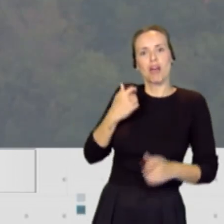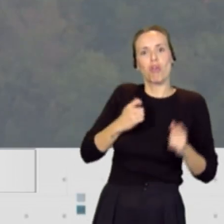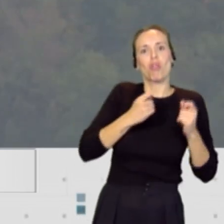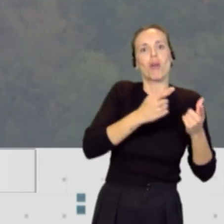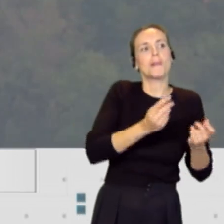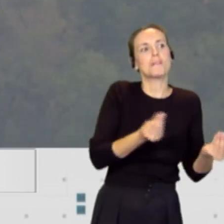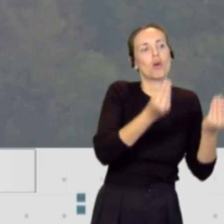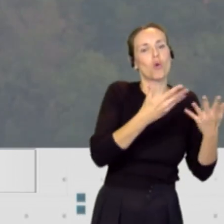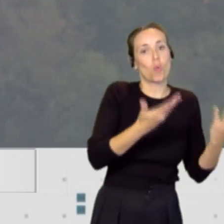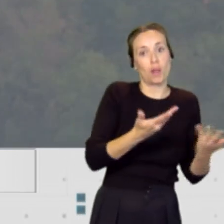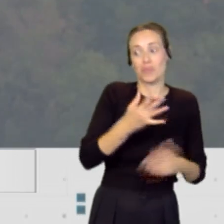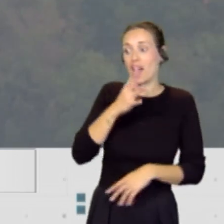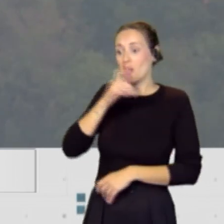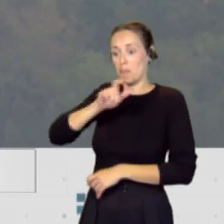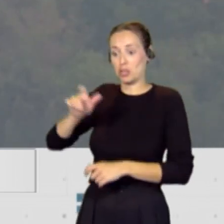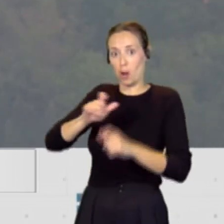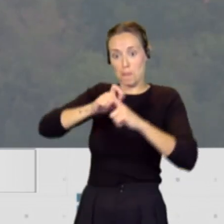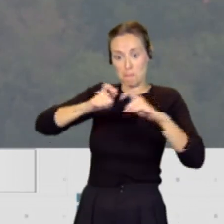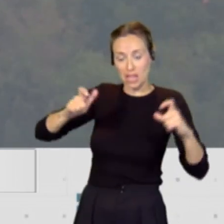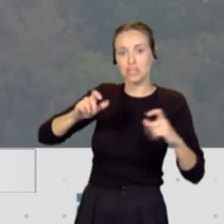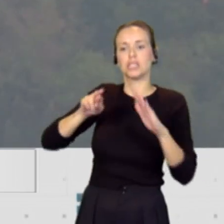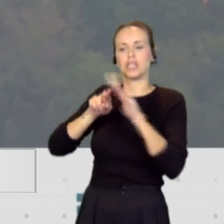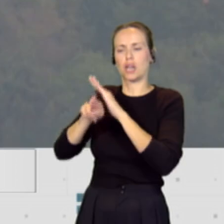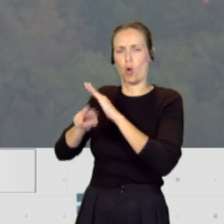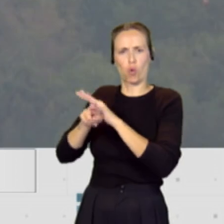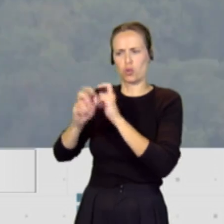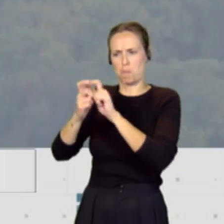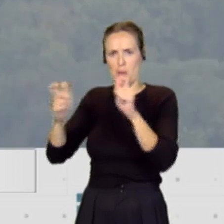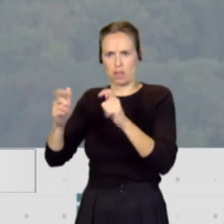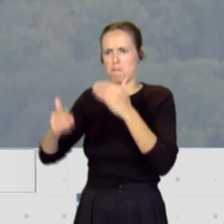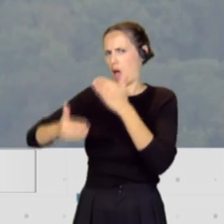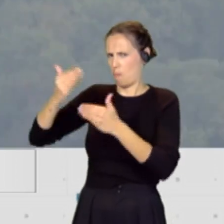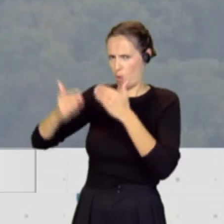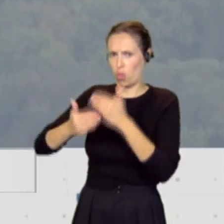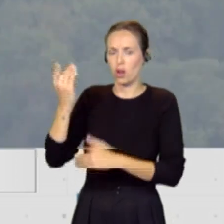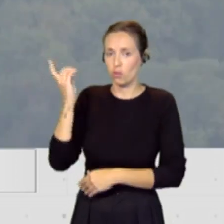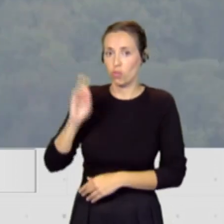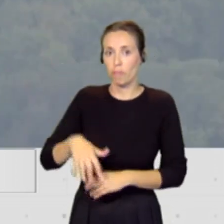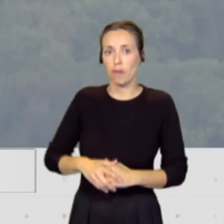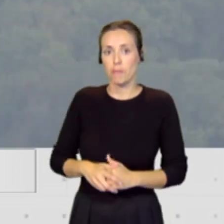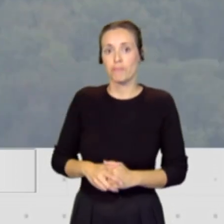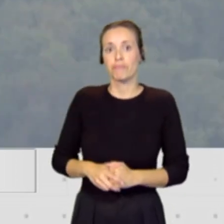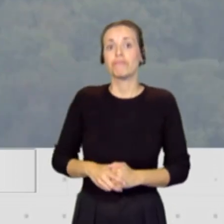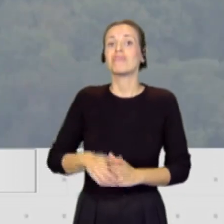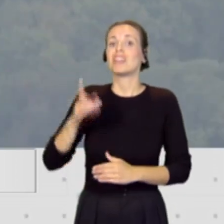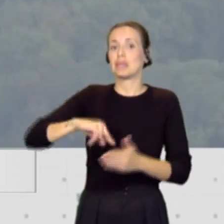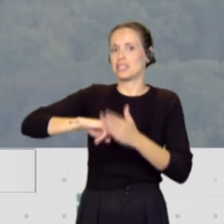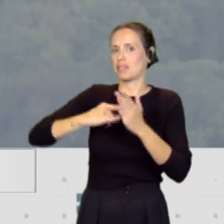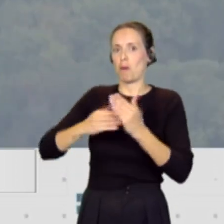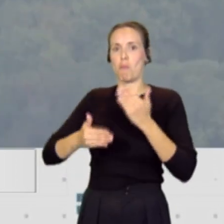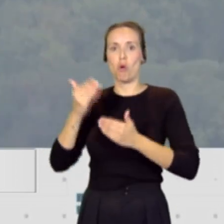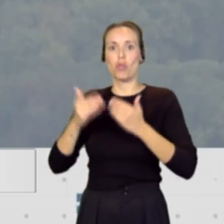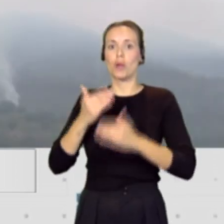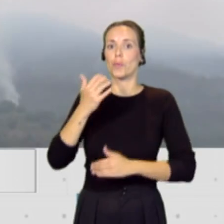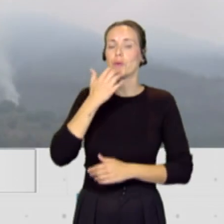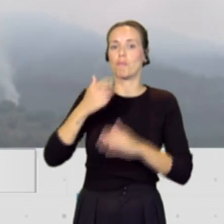no solamente hay más personal, sino también más medios, muchos más modernos, vamos a tener también disponibles sistemas mucho más modernos, como